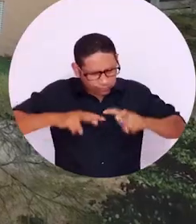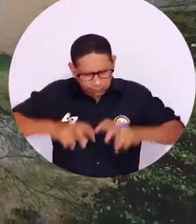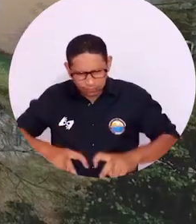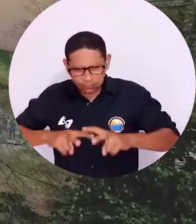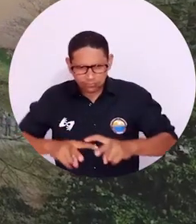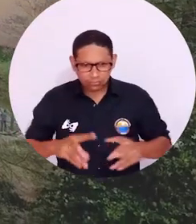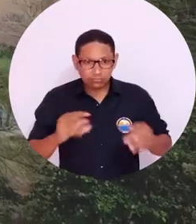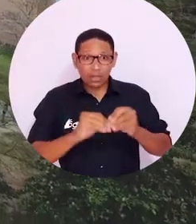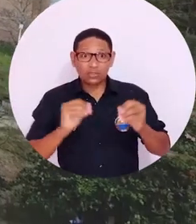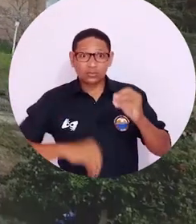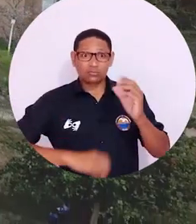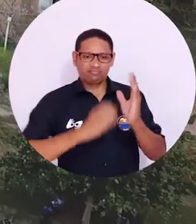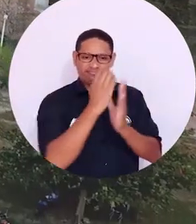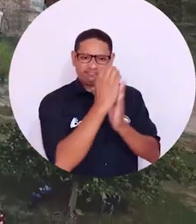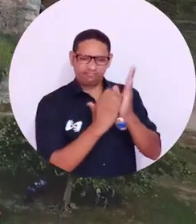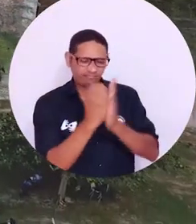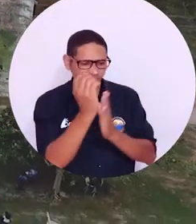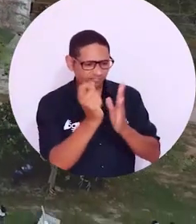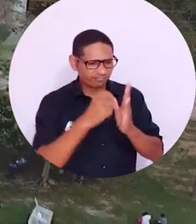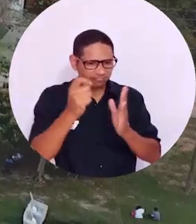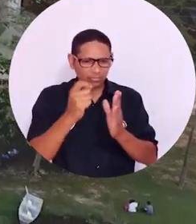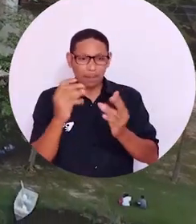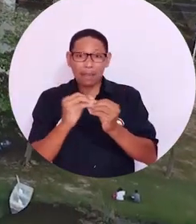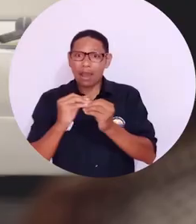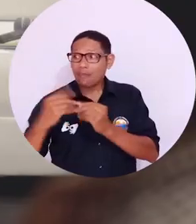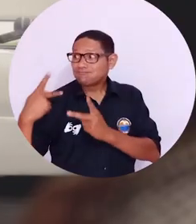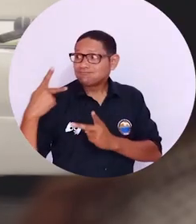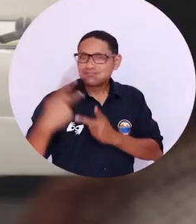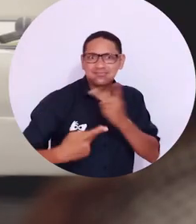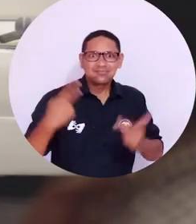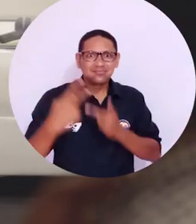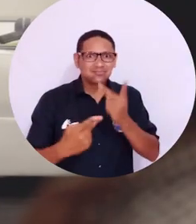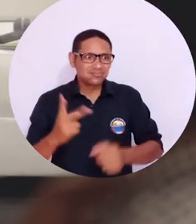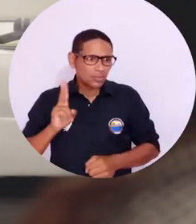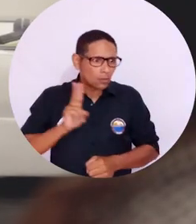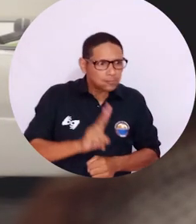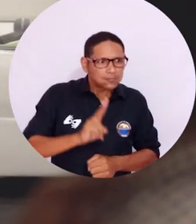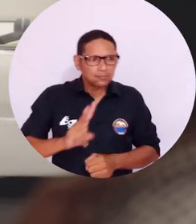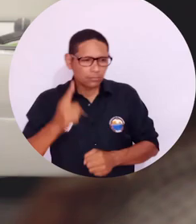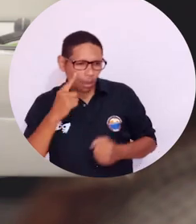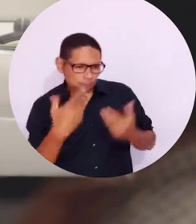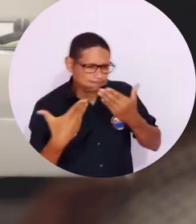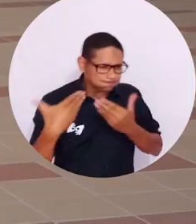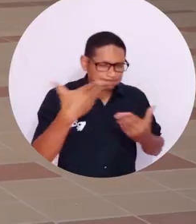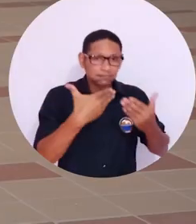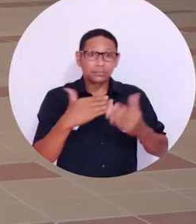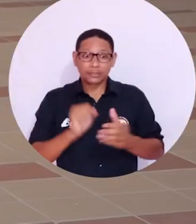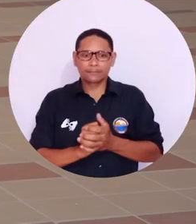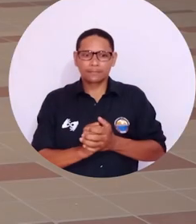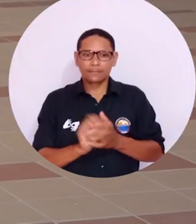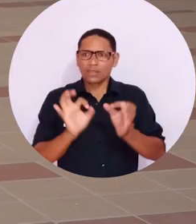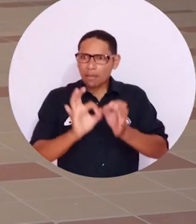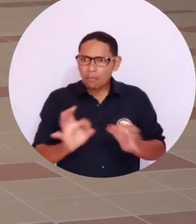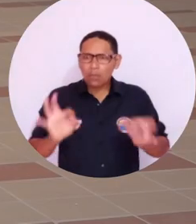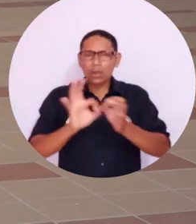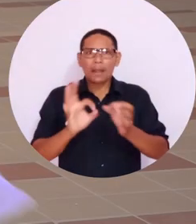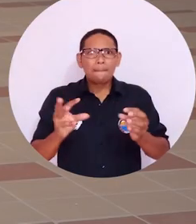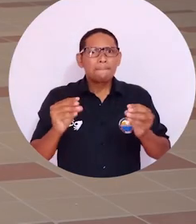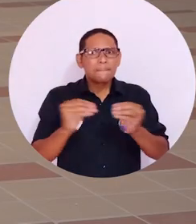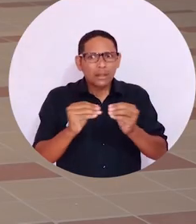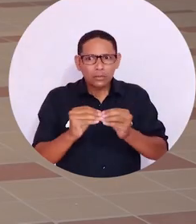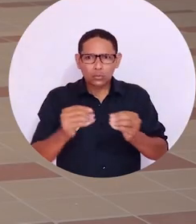y seguir en los procesos de aseguramiento de la calidad y preparación para las visitas de acreditación de los programas. Y buscando que